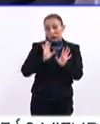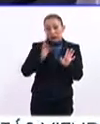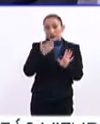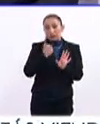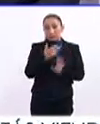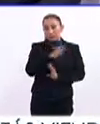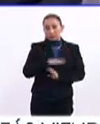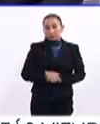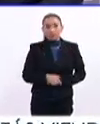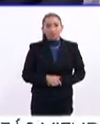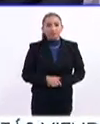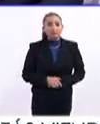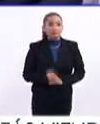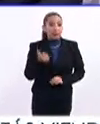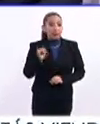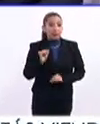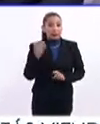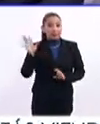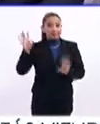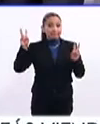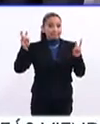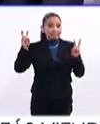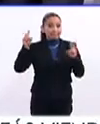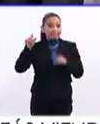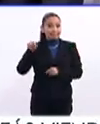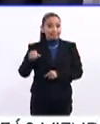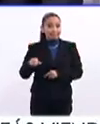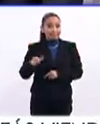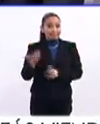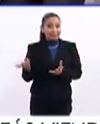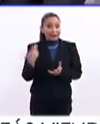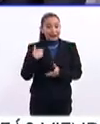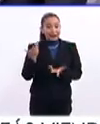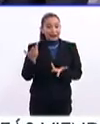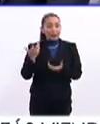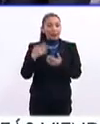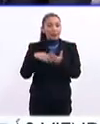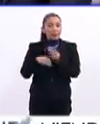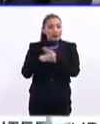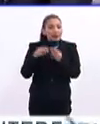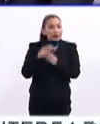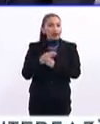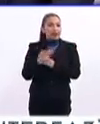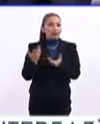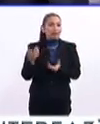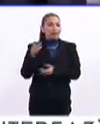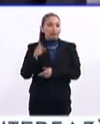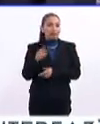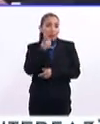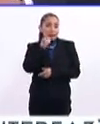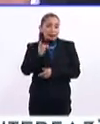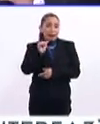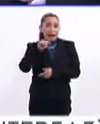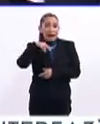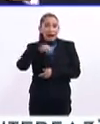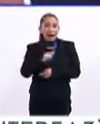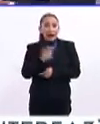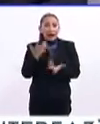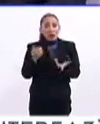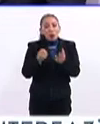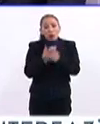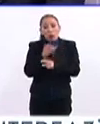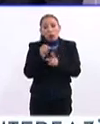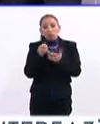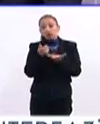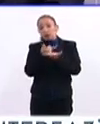están en desuso estas. Bueno, pues así las cosas en materia de este tipo de los recursos y sobre todo, como dice Ana Cristina, el nuevo